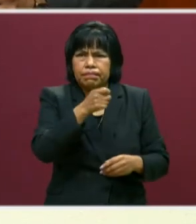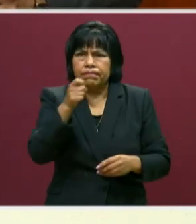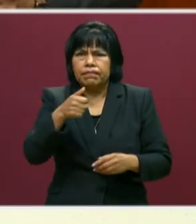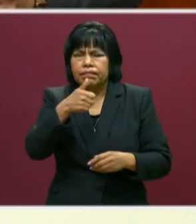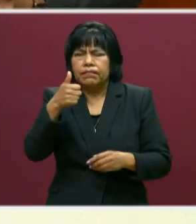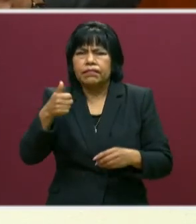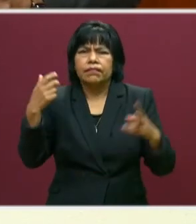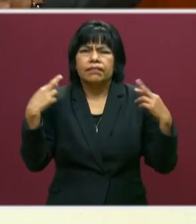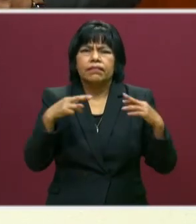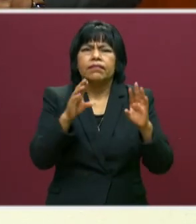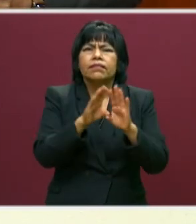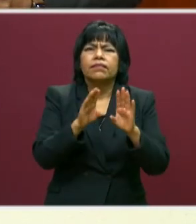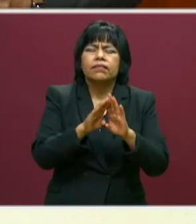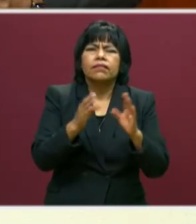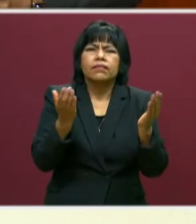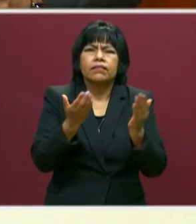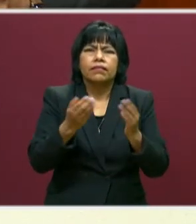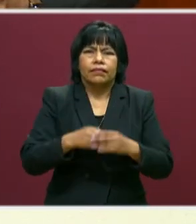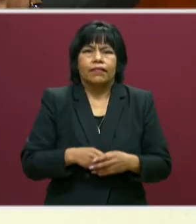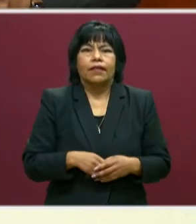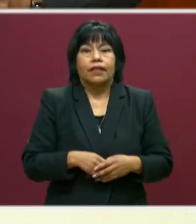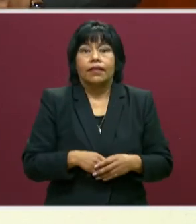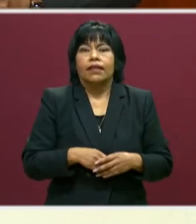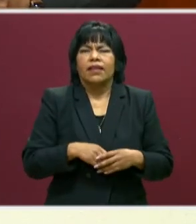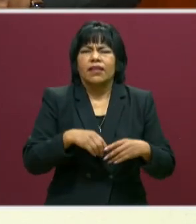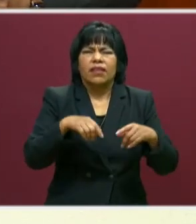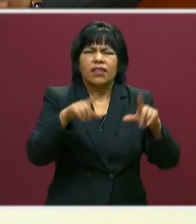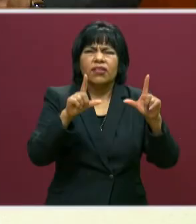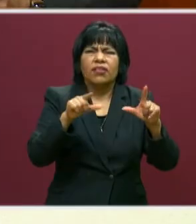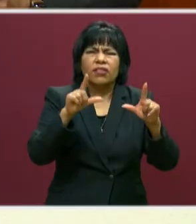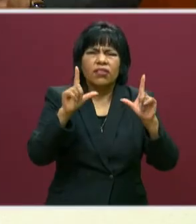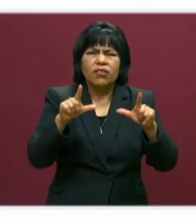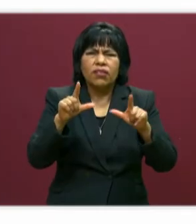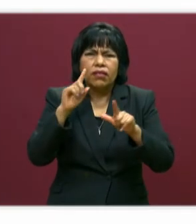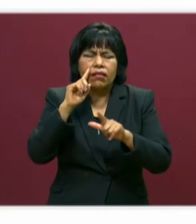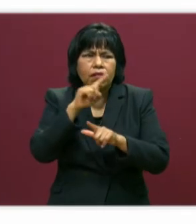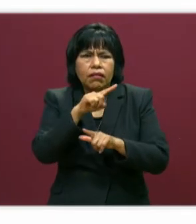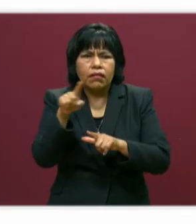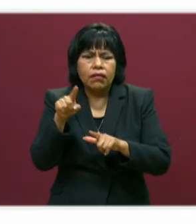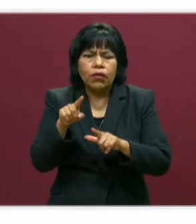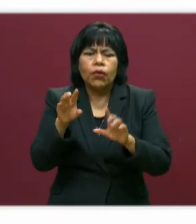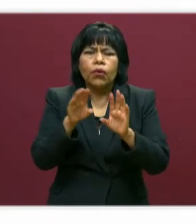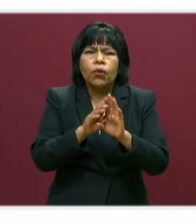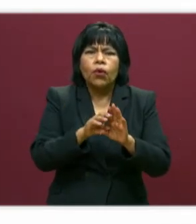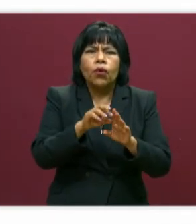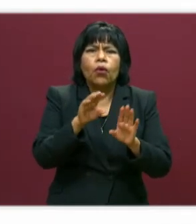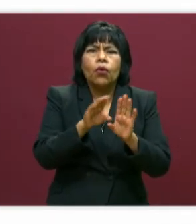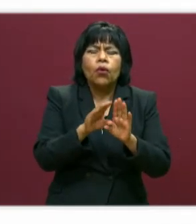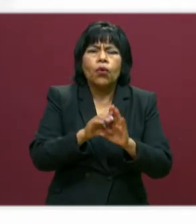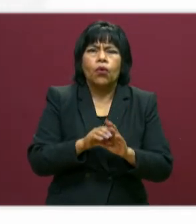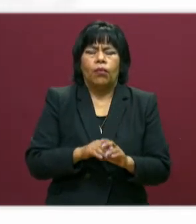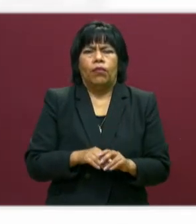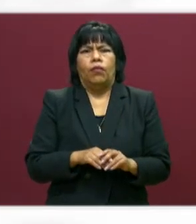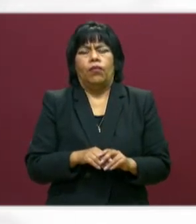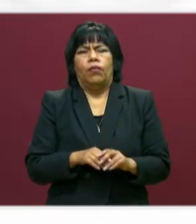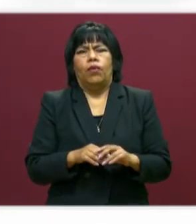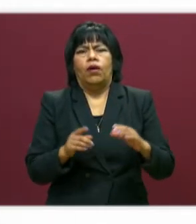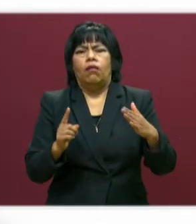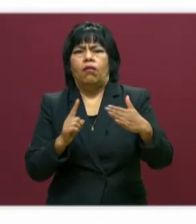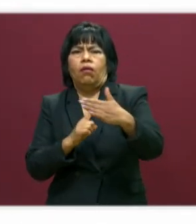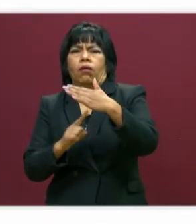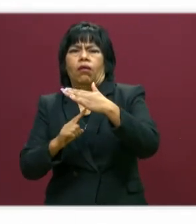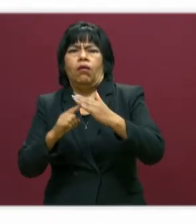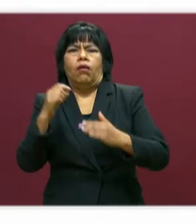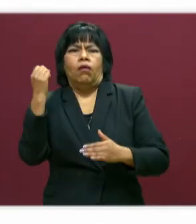prácticas y procesos. Y también hay unos recuadros muy interesantes que nos van a marcar el contexto de este